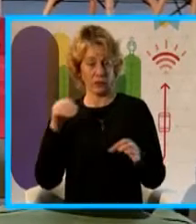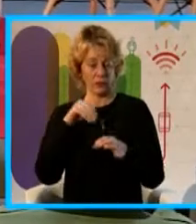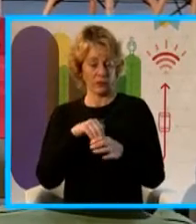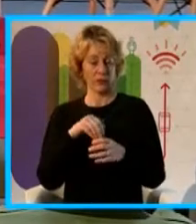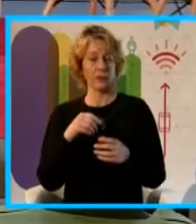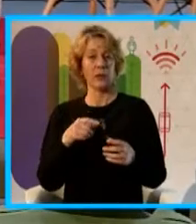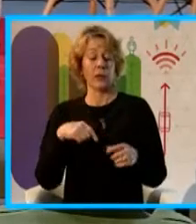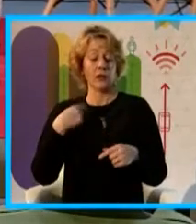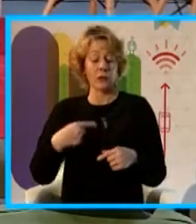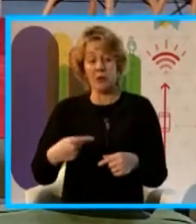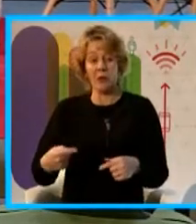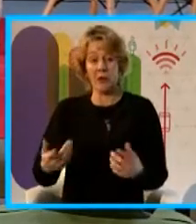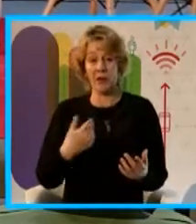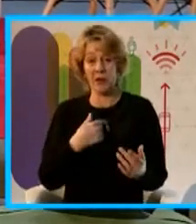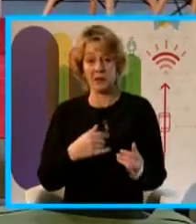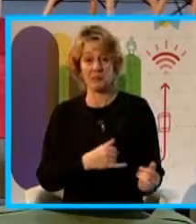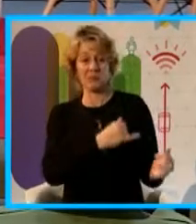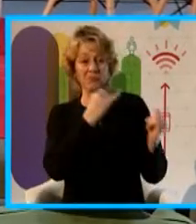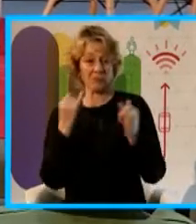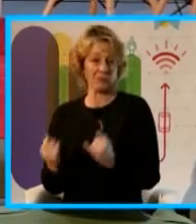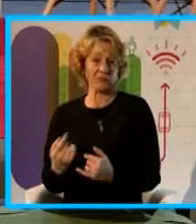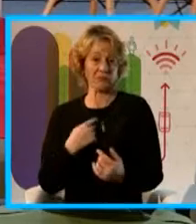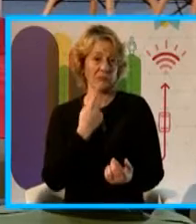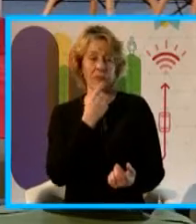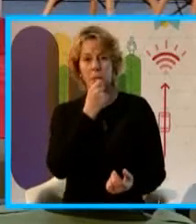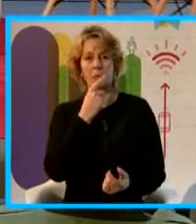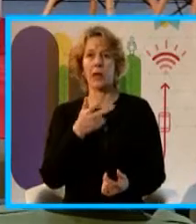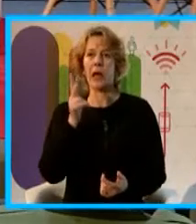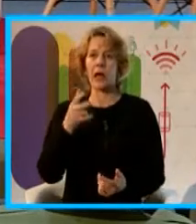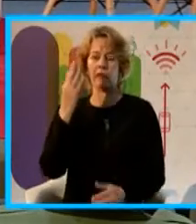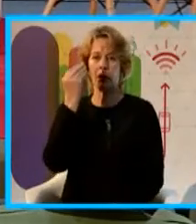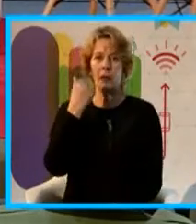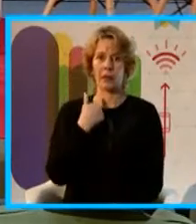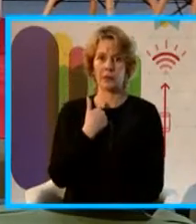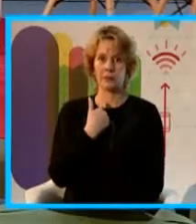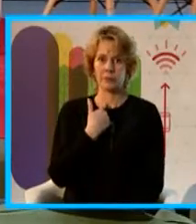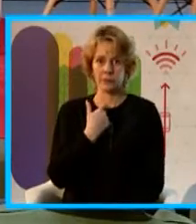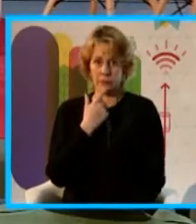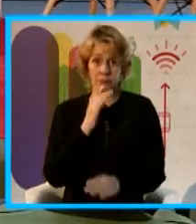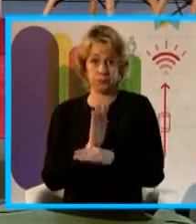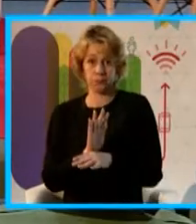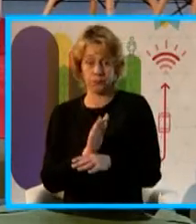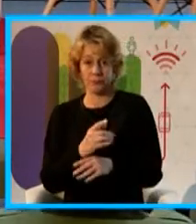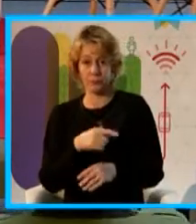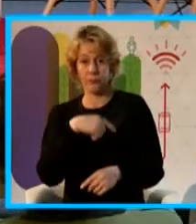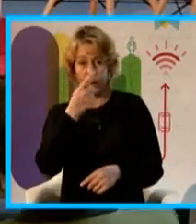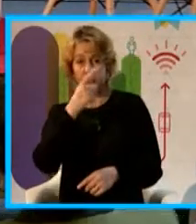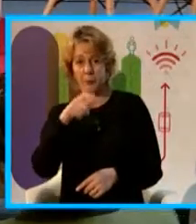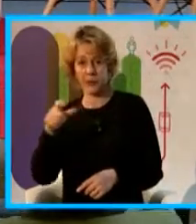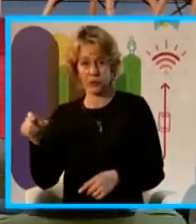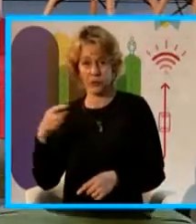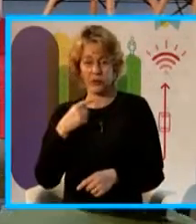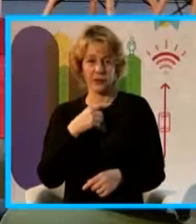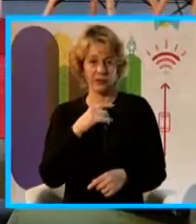ejemplos que se repiten. Uno es el de La heladera me habla. No sé por qué es un clásico, ya lo he visto en otras presentaciones,